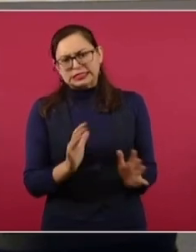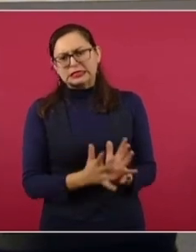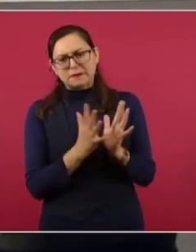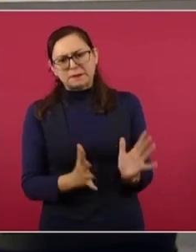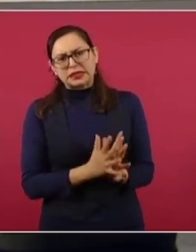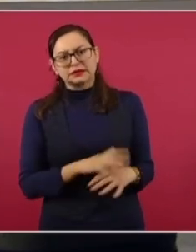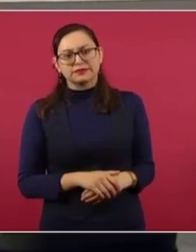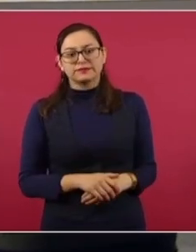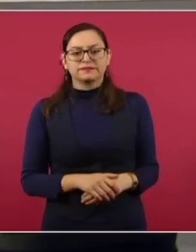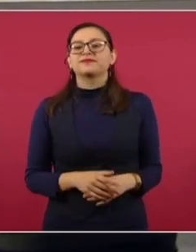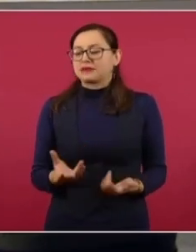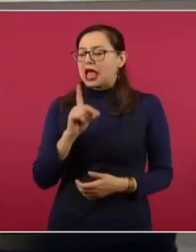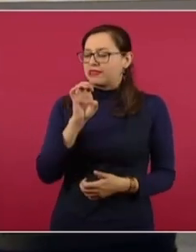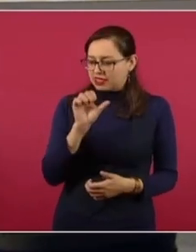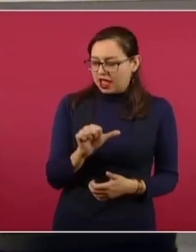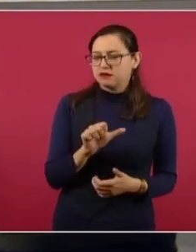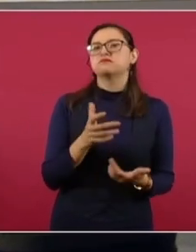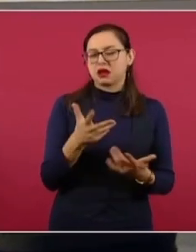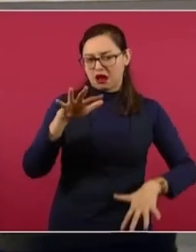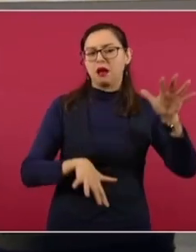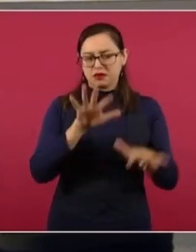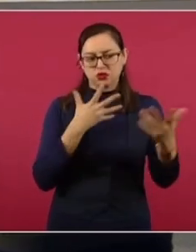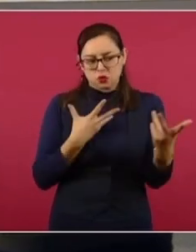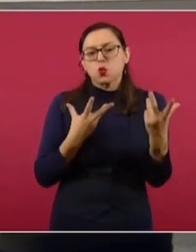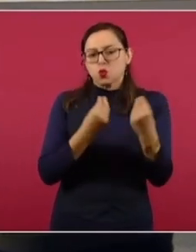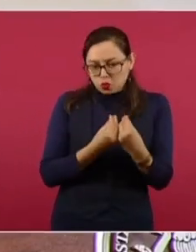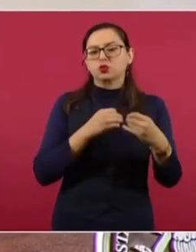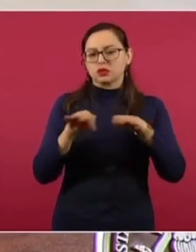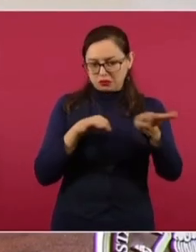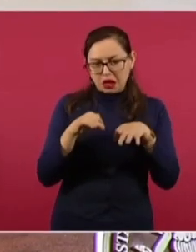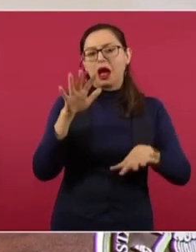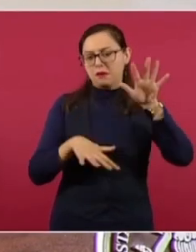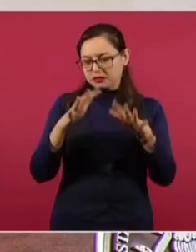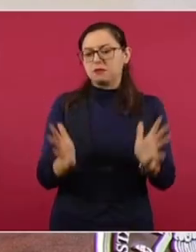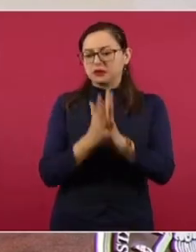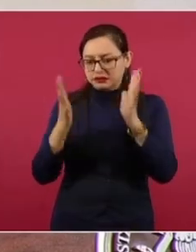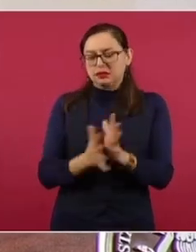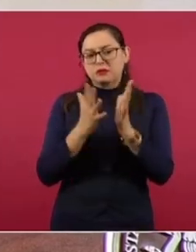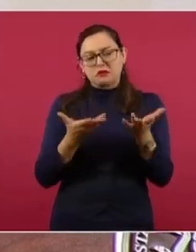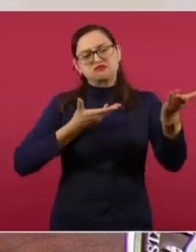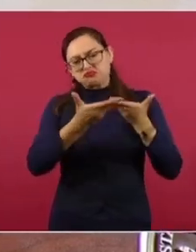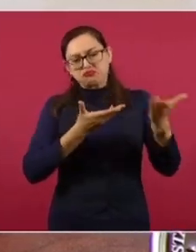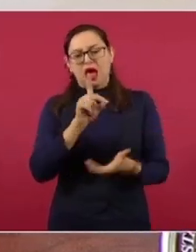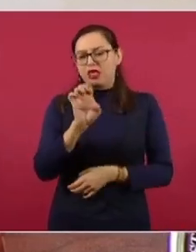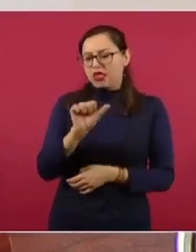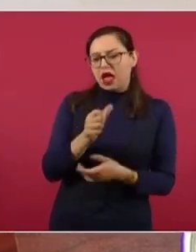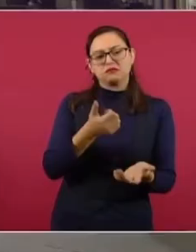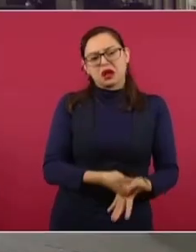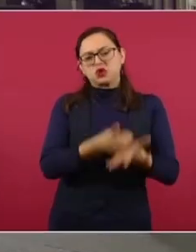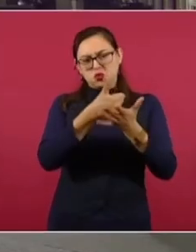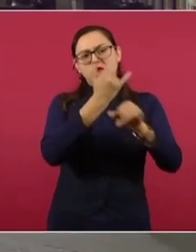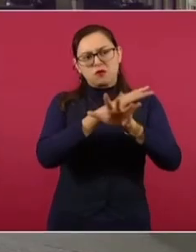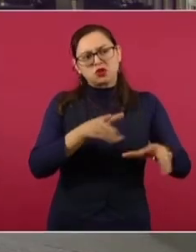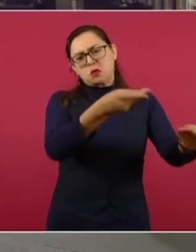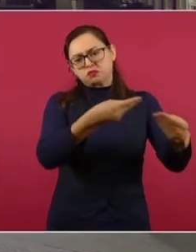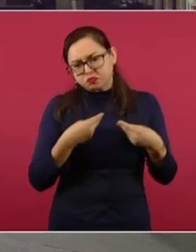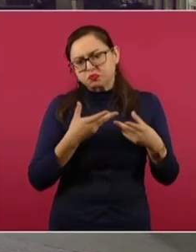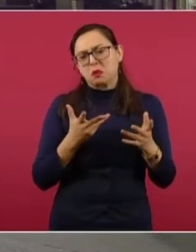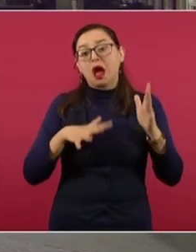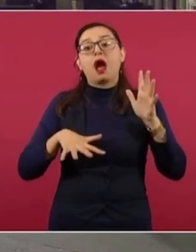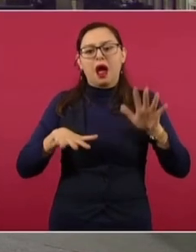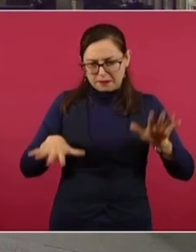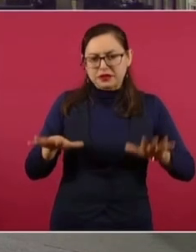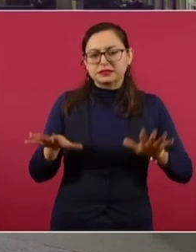participan, tienen sistemas de información y hay cooperación. Eso está establecido, está escrito